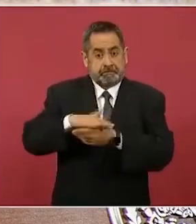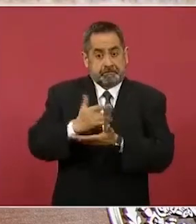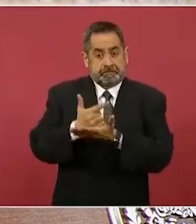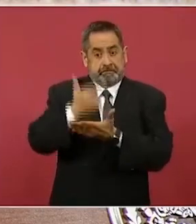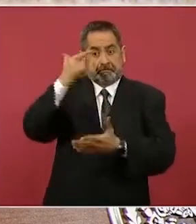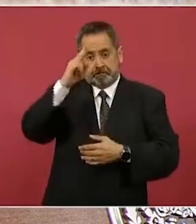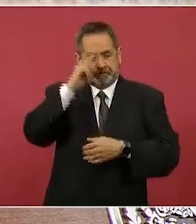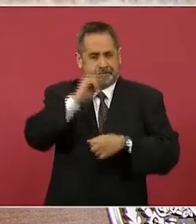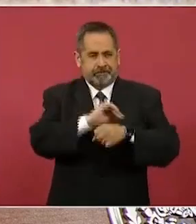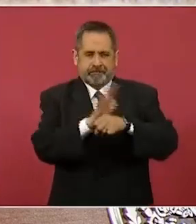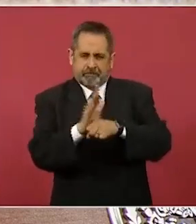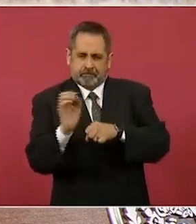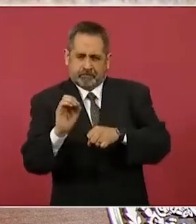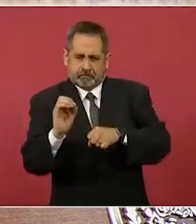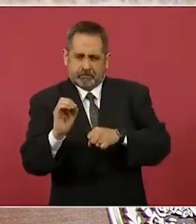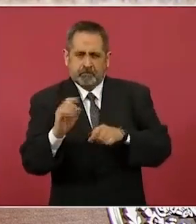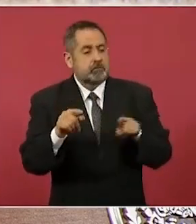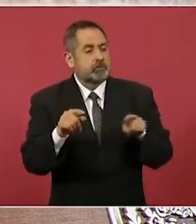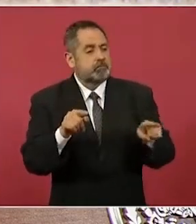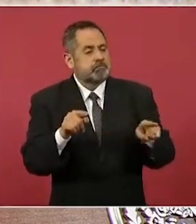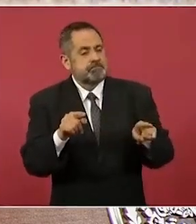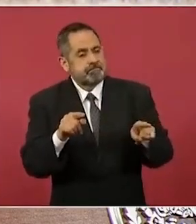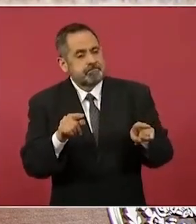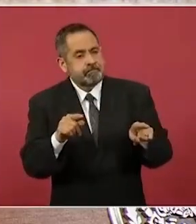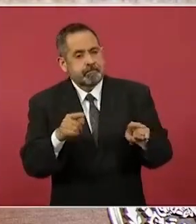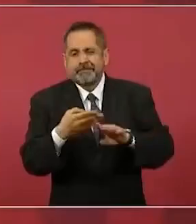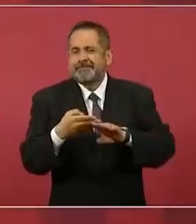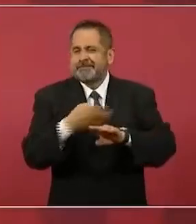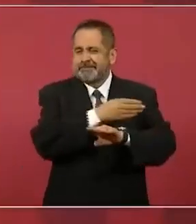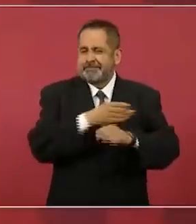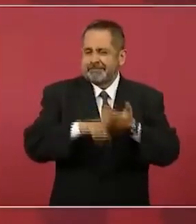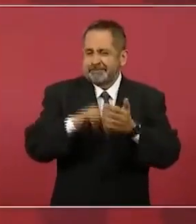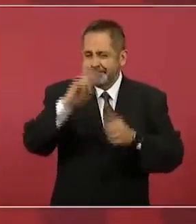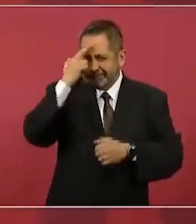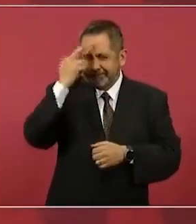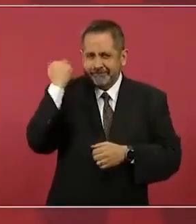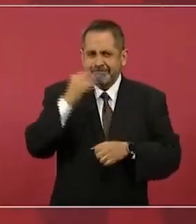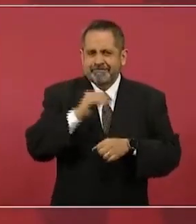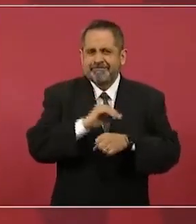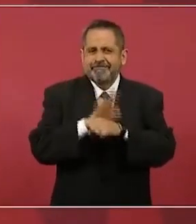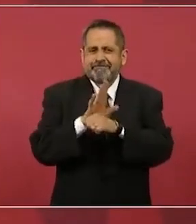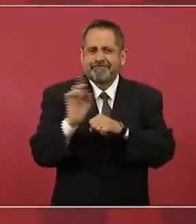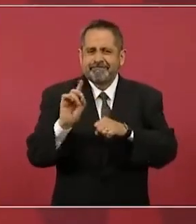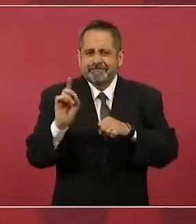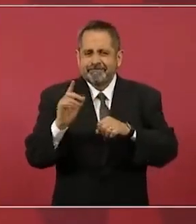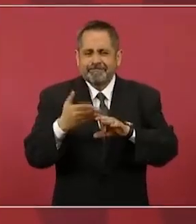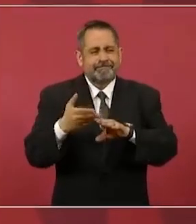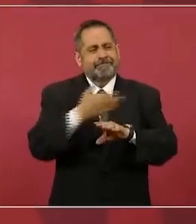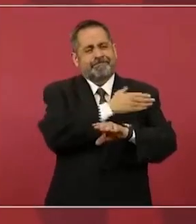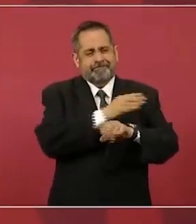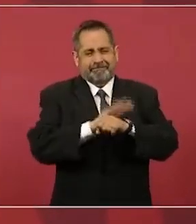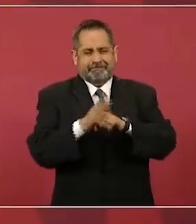esta variante que la otra que nos afectó mucho.